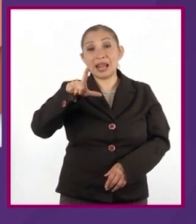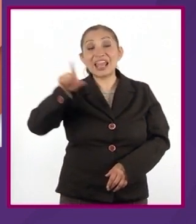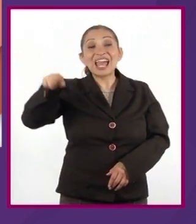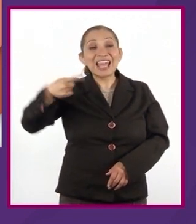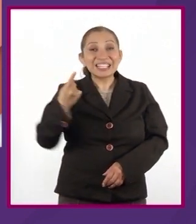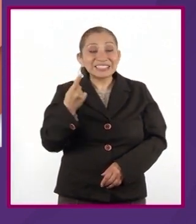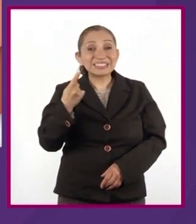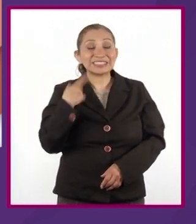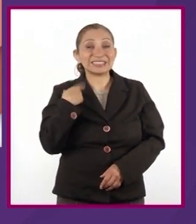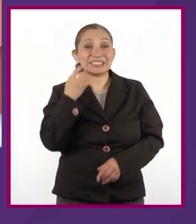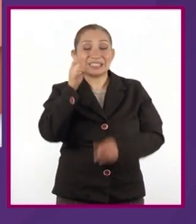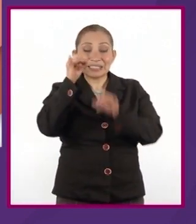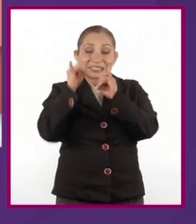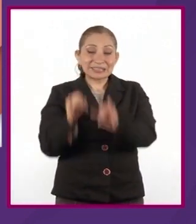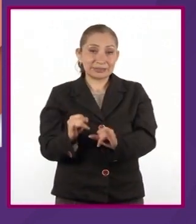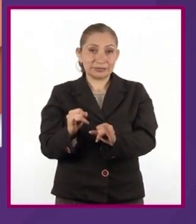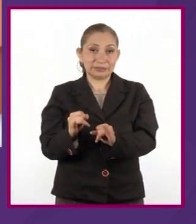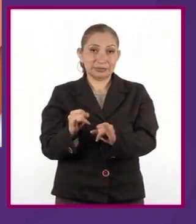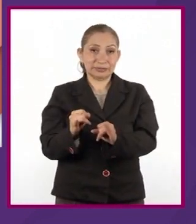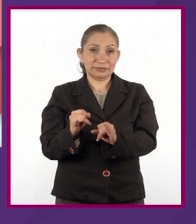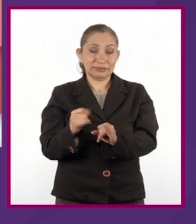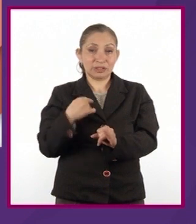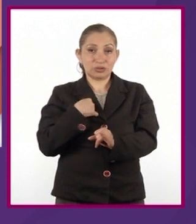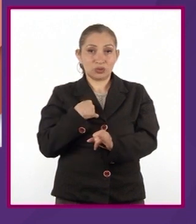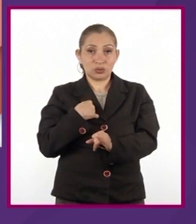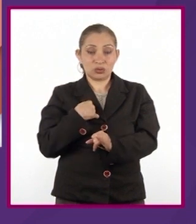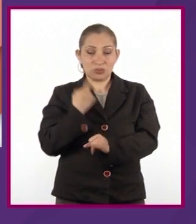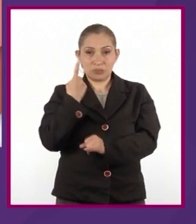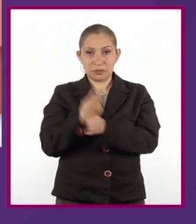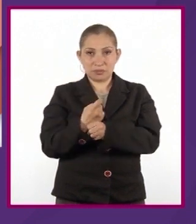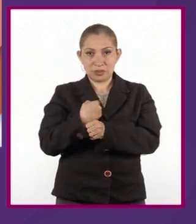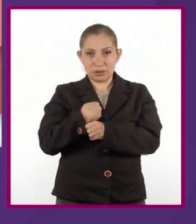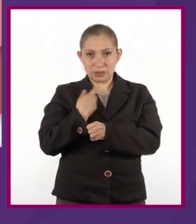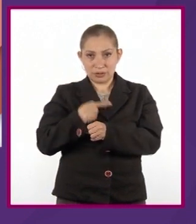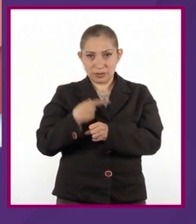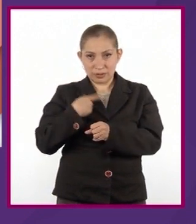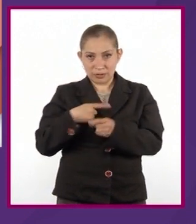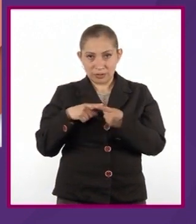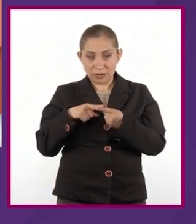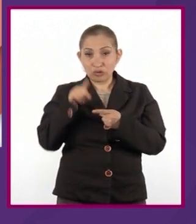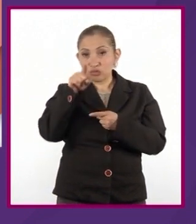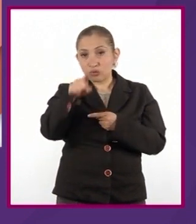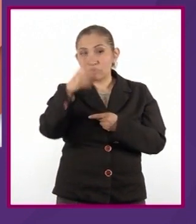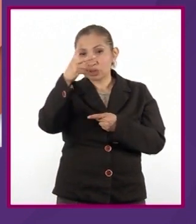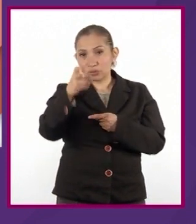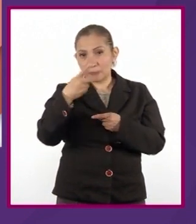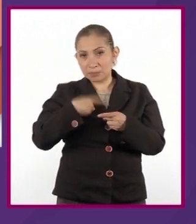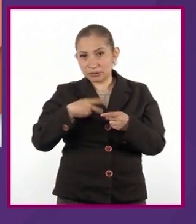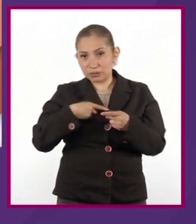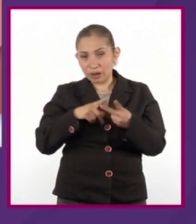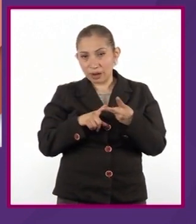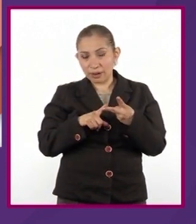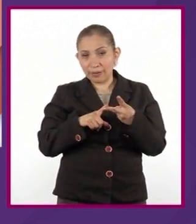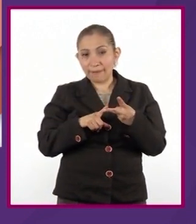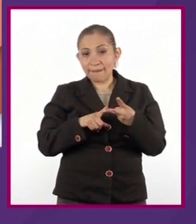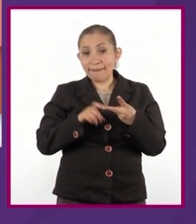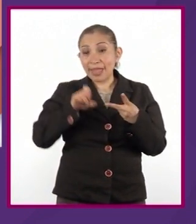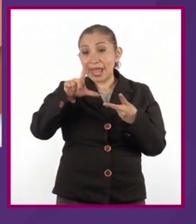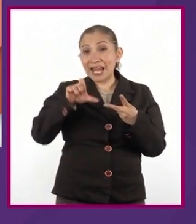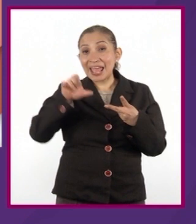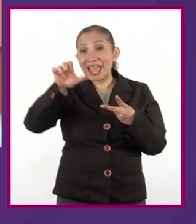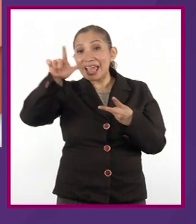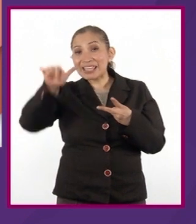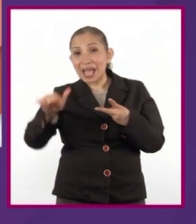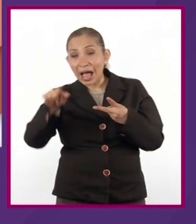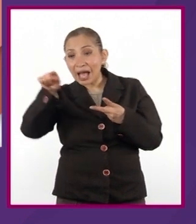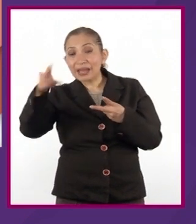gramaticales del singular. Yo, primera persona. Tú, segunda persona. Y él